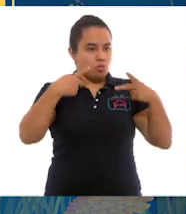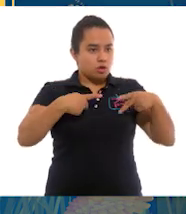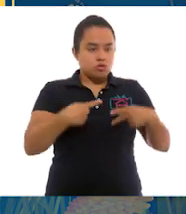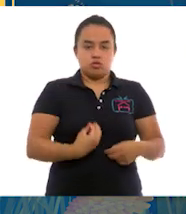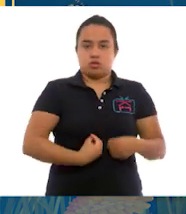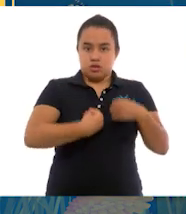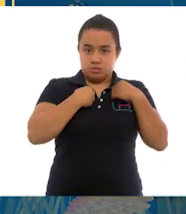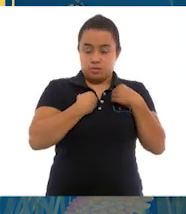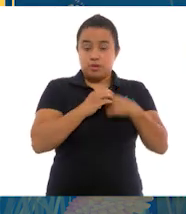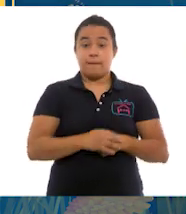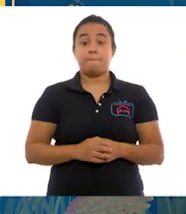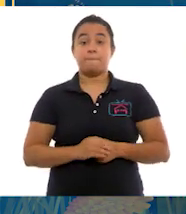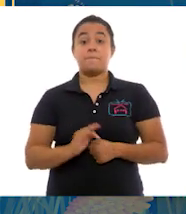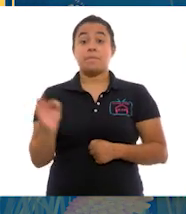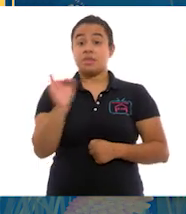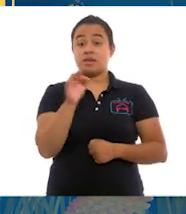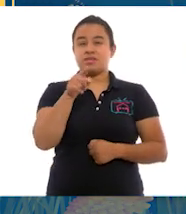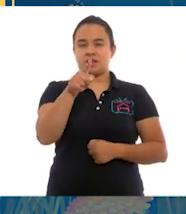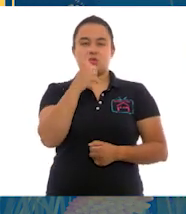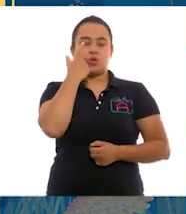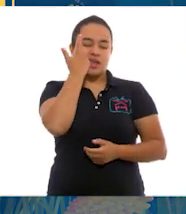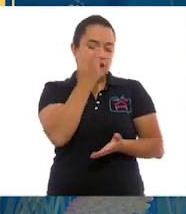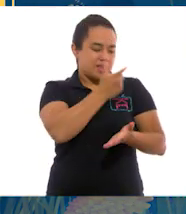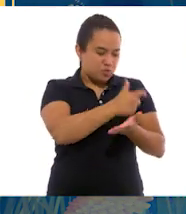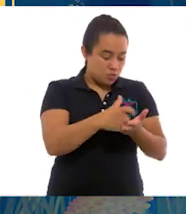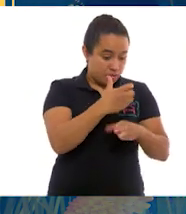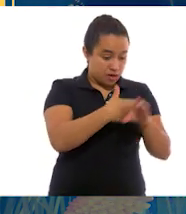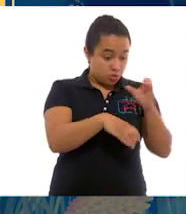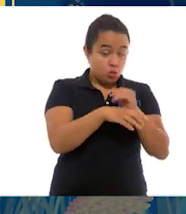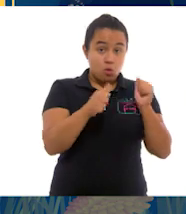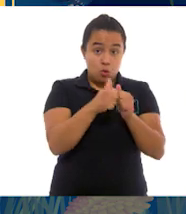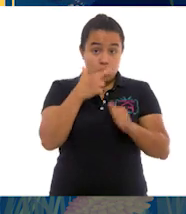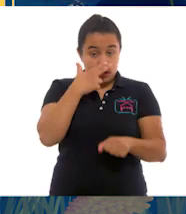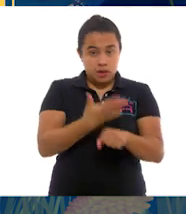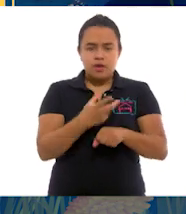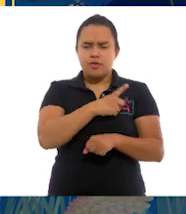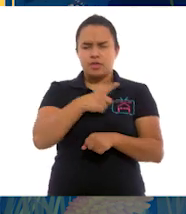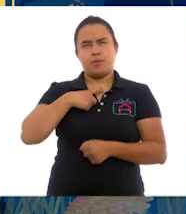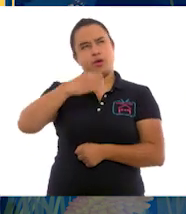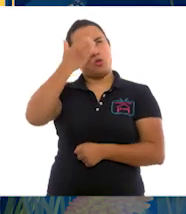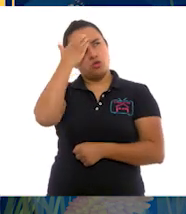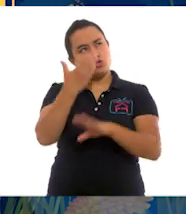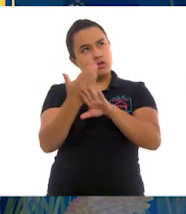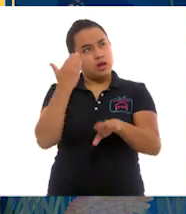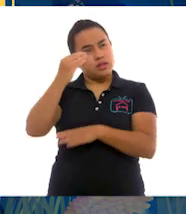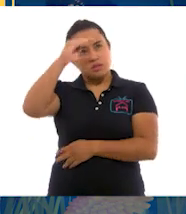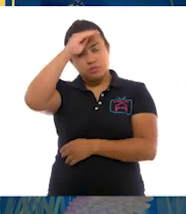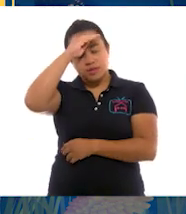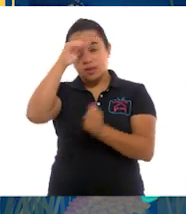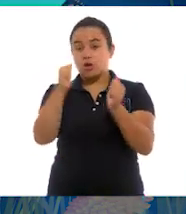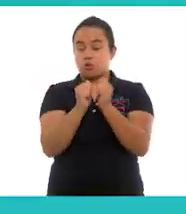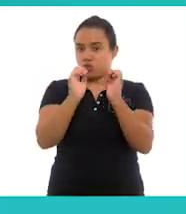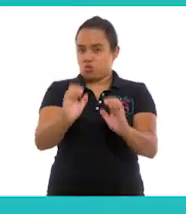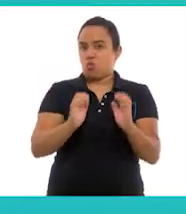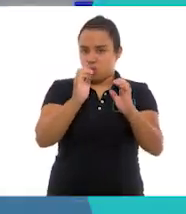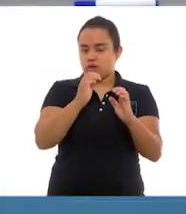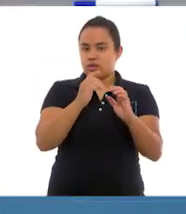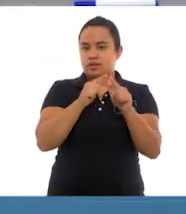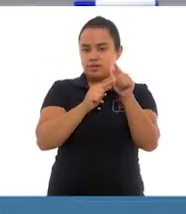ambiente. Si quieres ser un consumidor responsable, conoce, reflexiona y conserva.